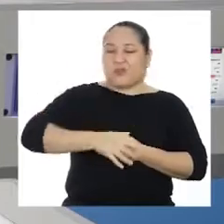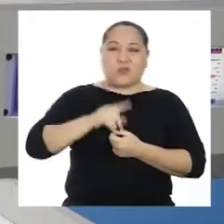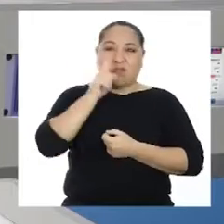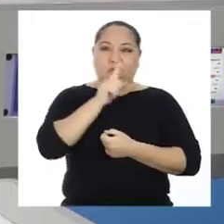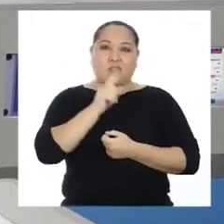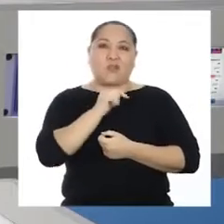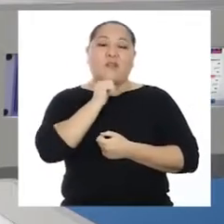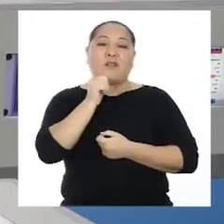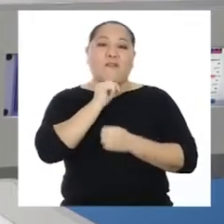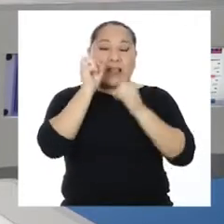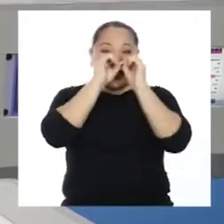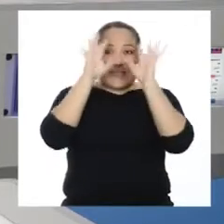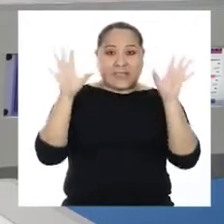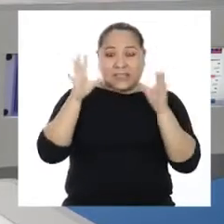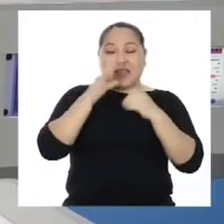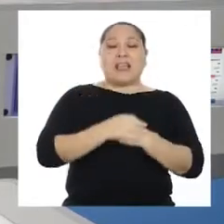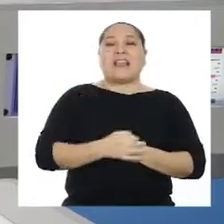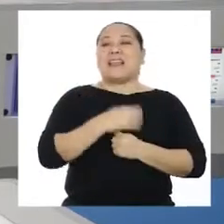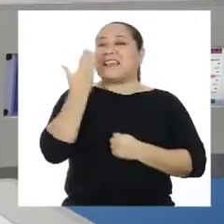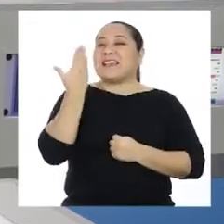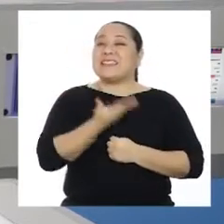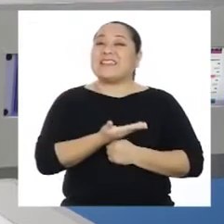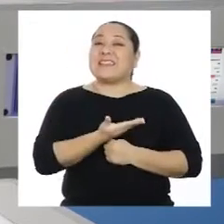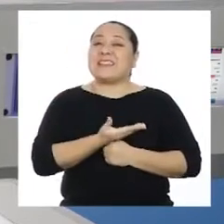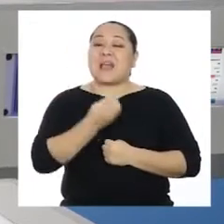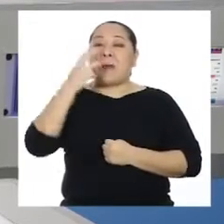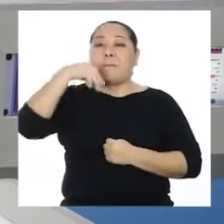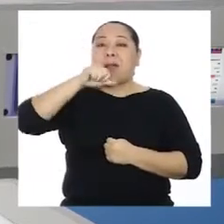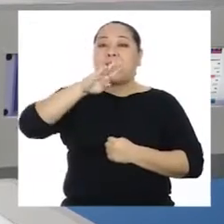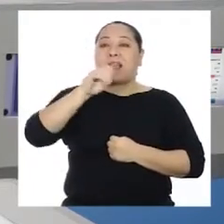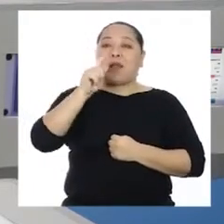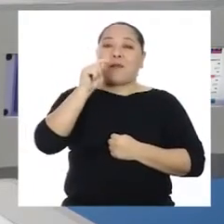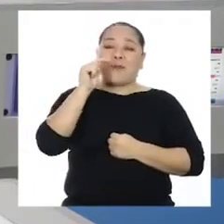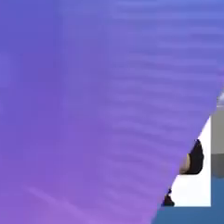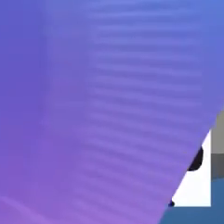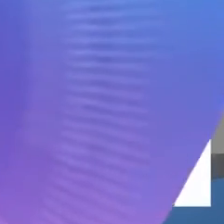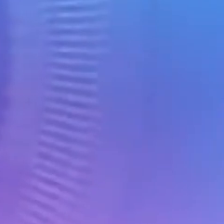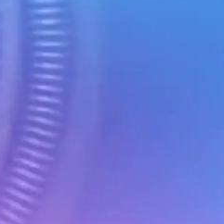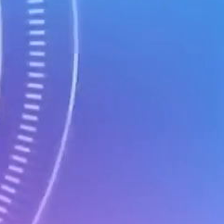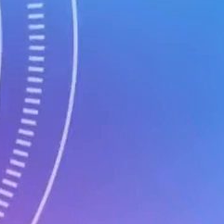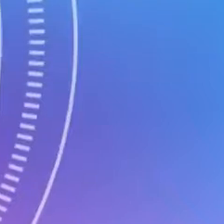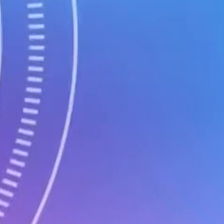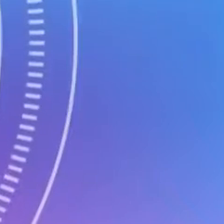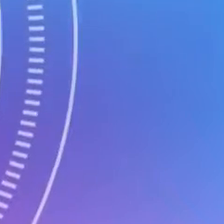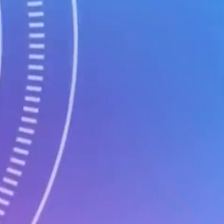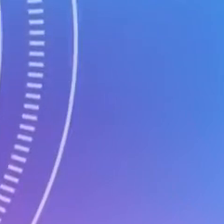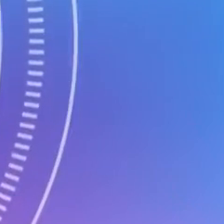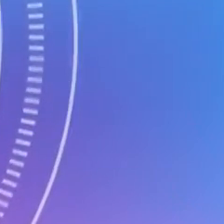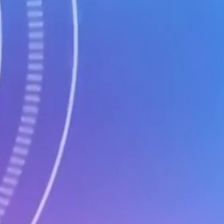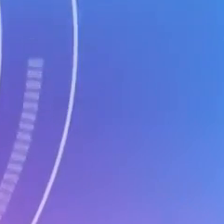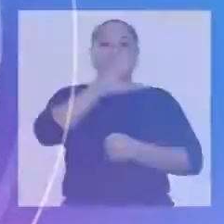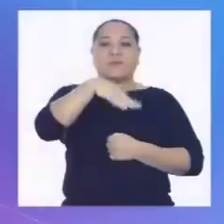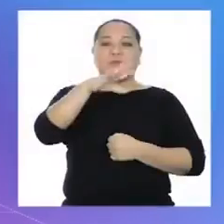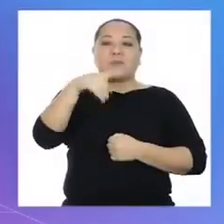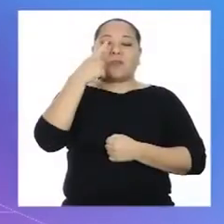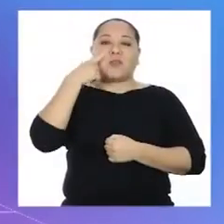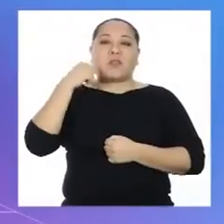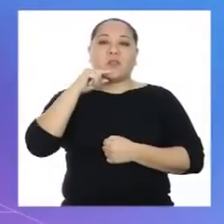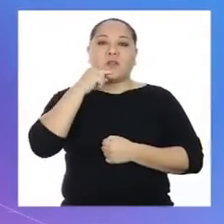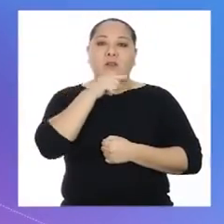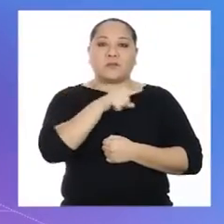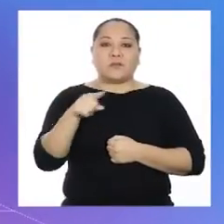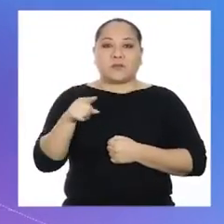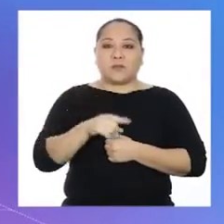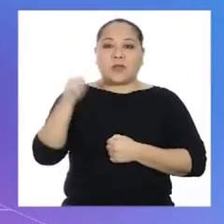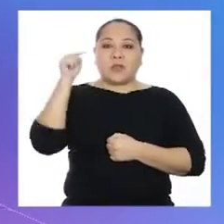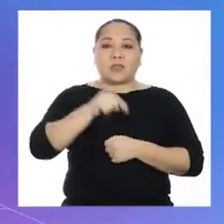conceptos que no estén claros. ¡Esto es... ¡Makabot lo explica! Niñas